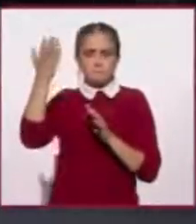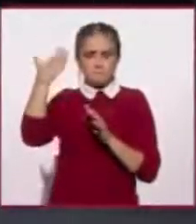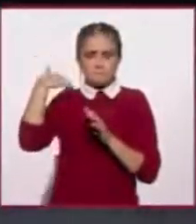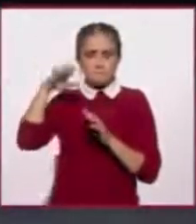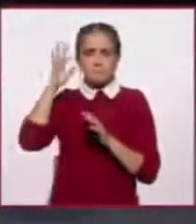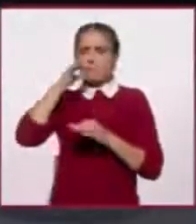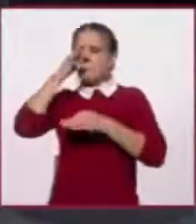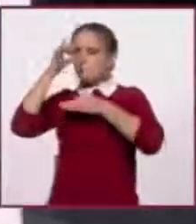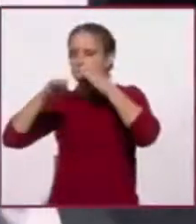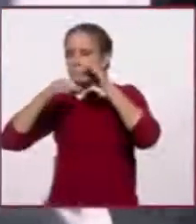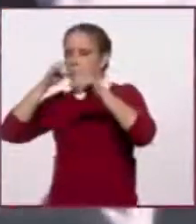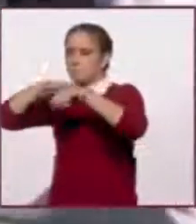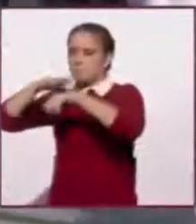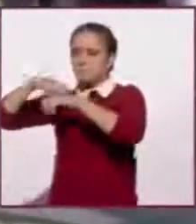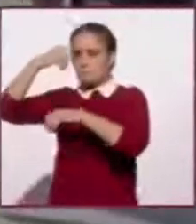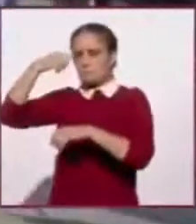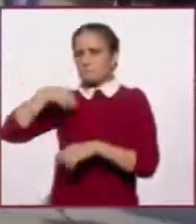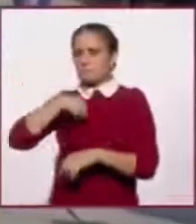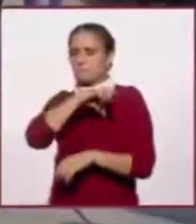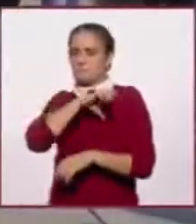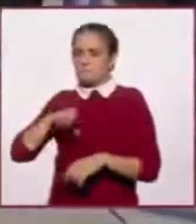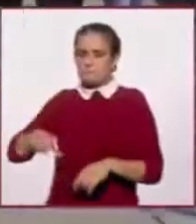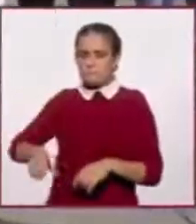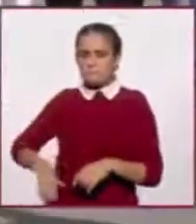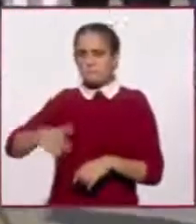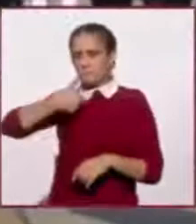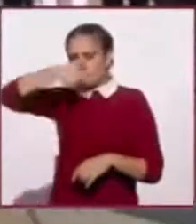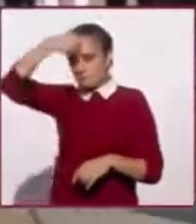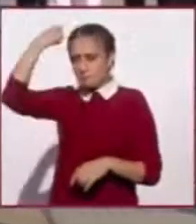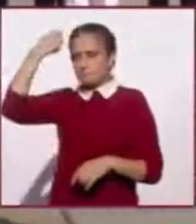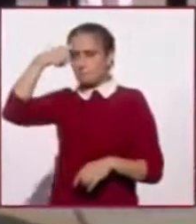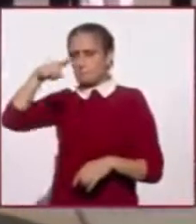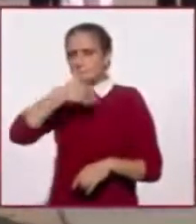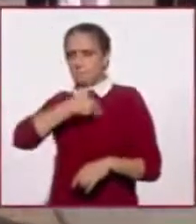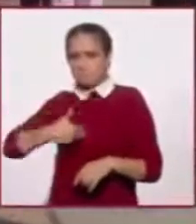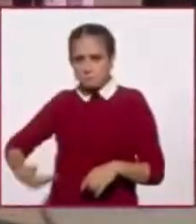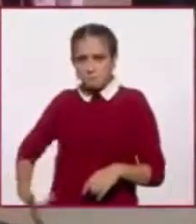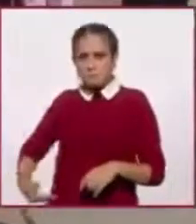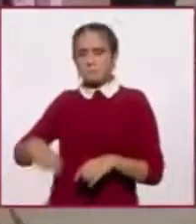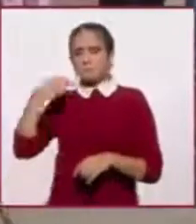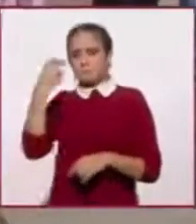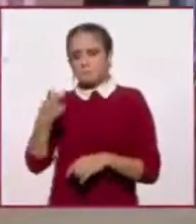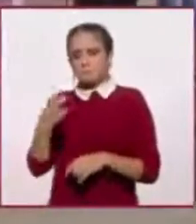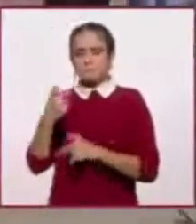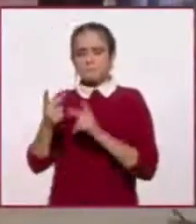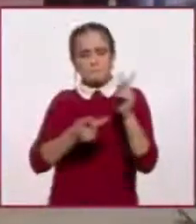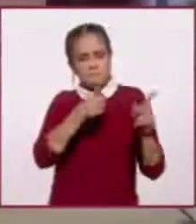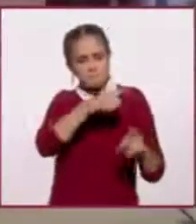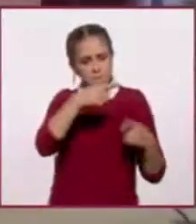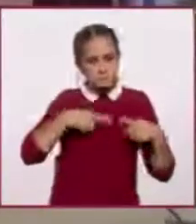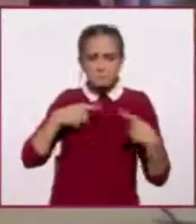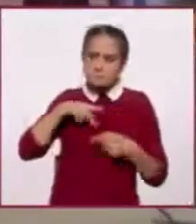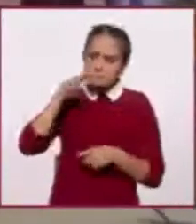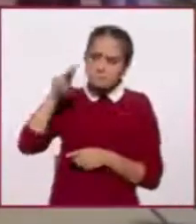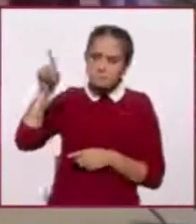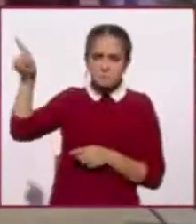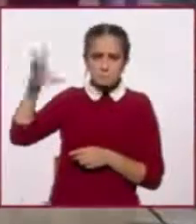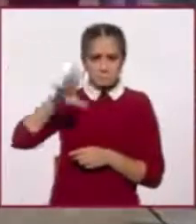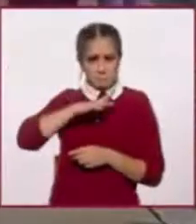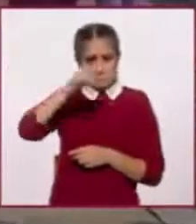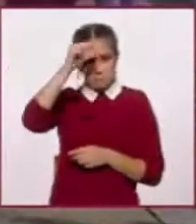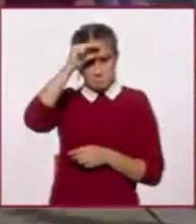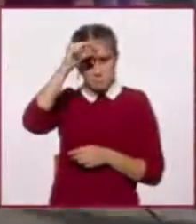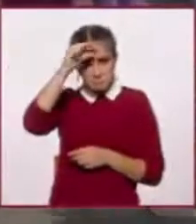y eh, si, si observas en el gráfico, el nivel de conocimiento de Trump ha sido muy alto, desde,